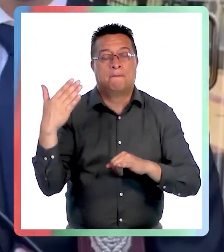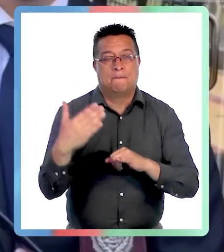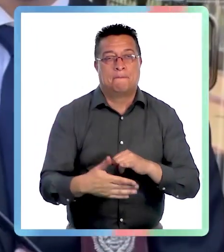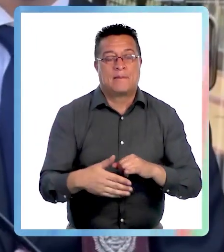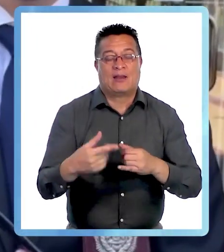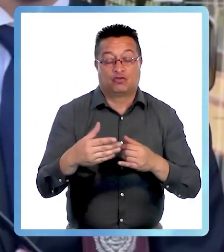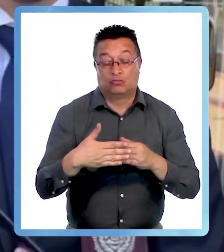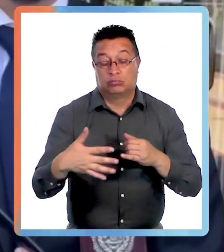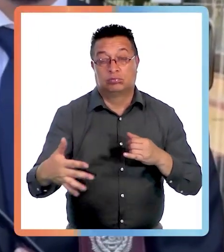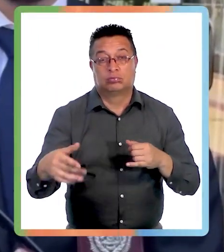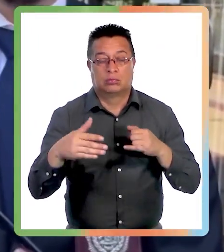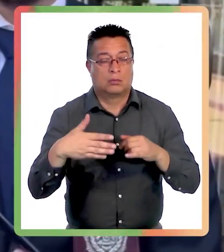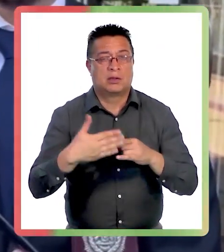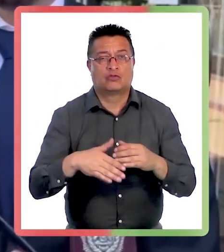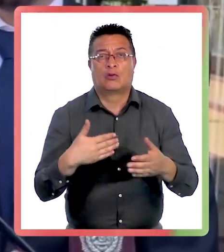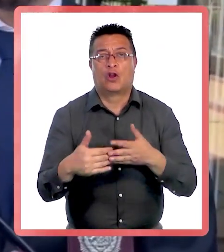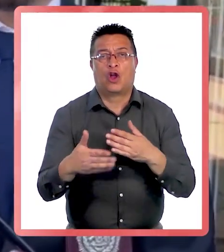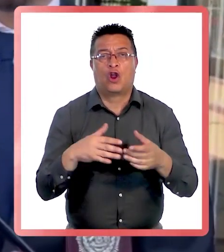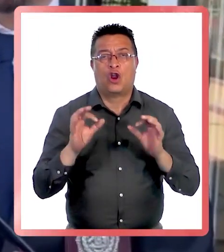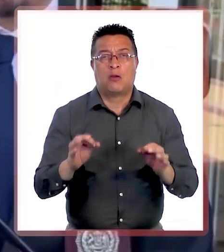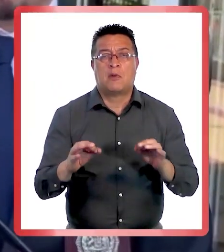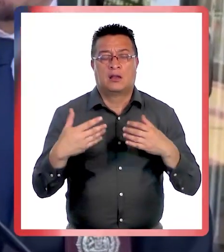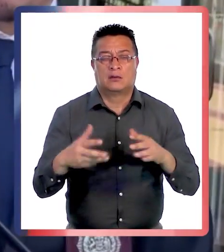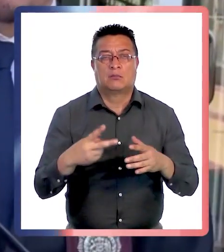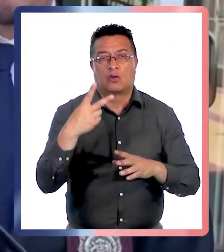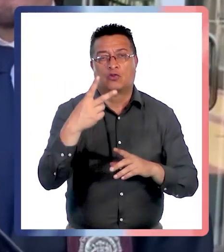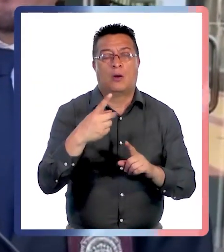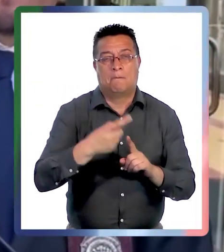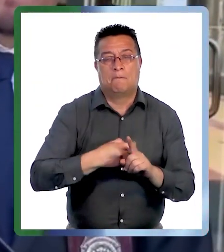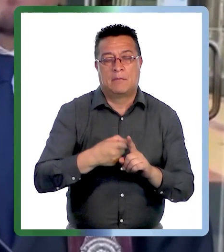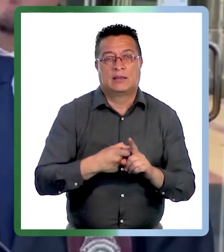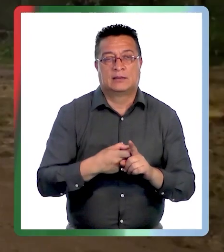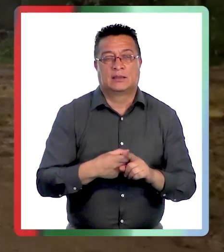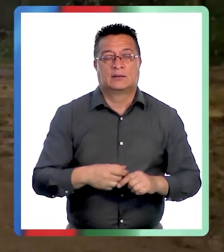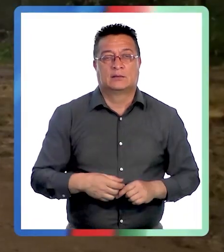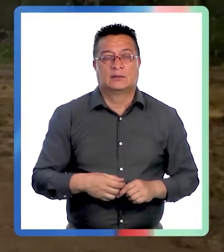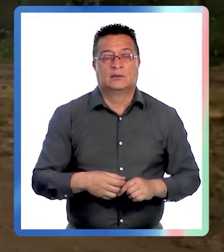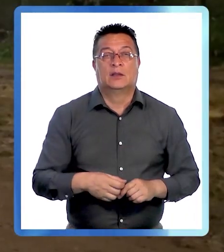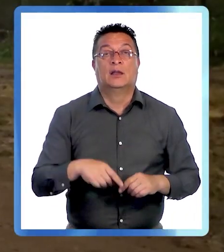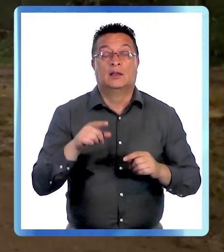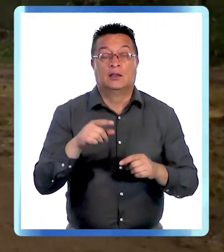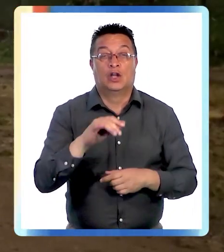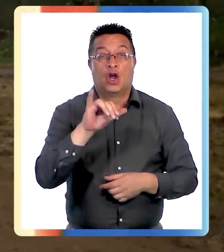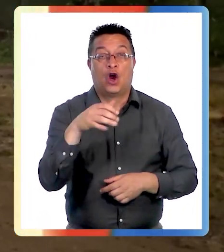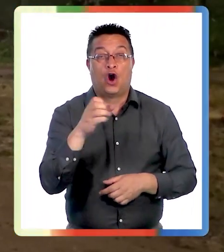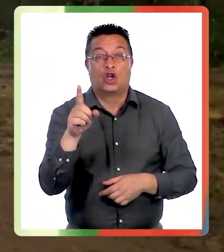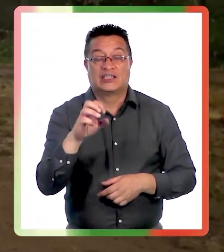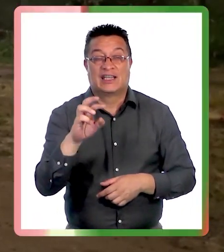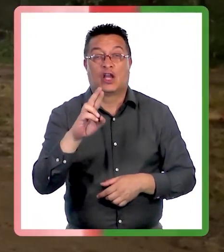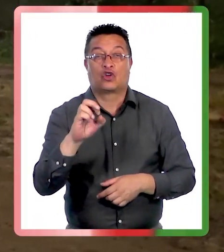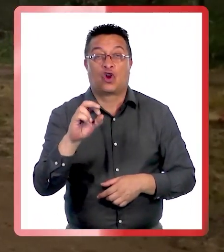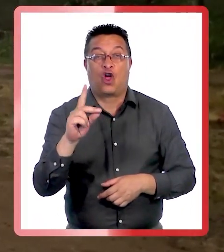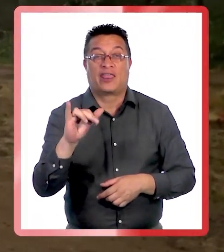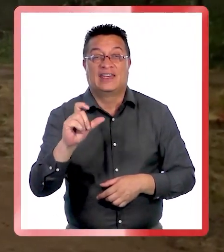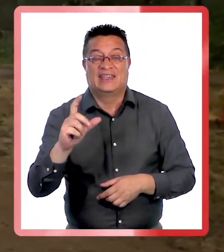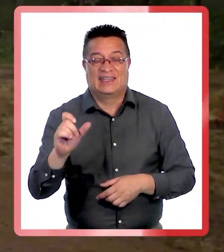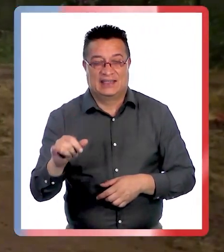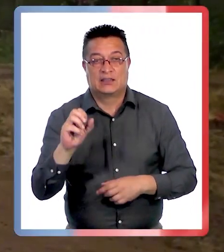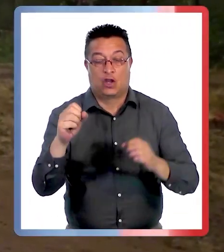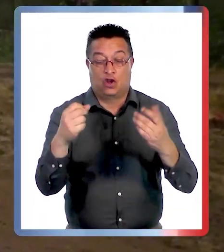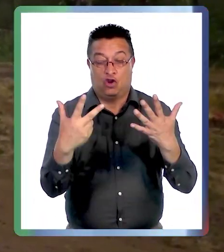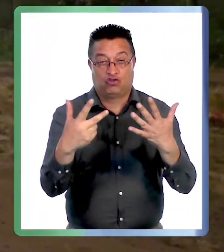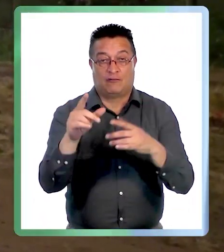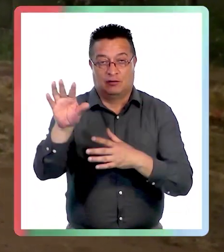plazo que se otorgó fue el plazo común, que ya se había empleado un plazo de dos meses. Queiber José Rodríguez Montilla,